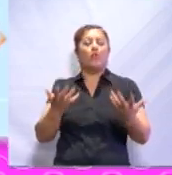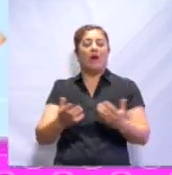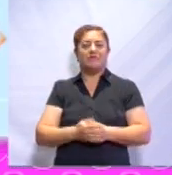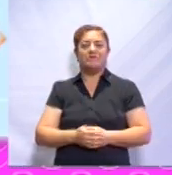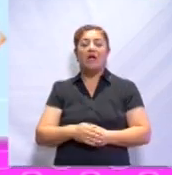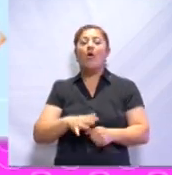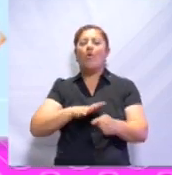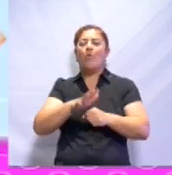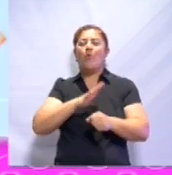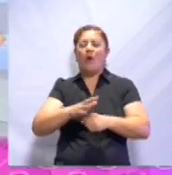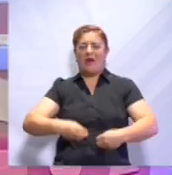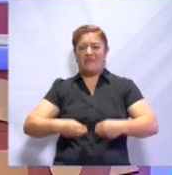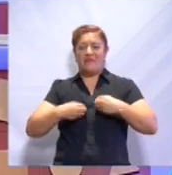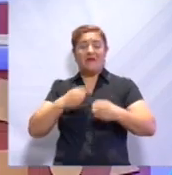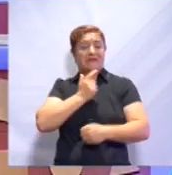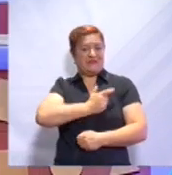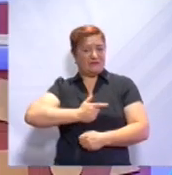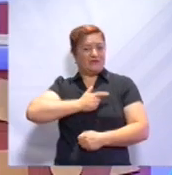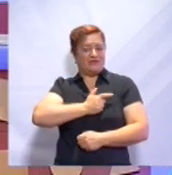gustaría vivir?